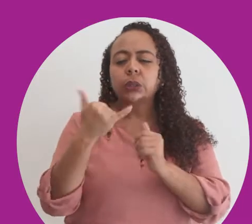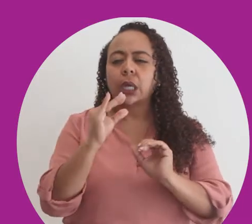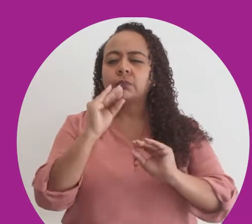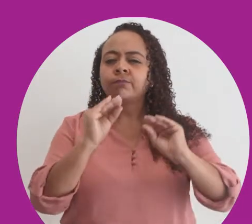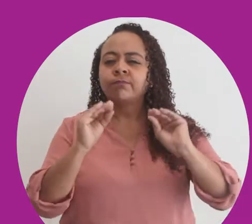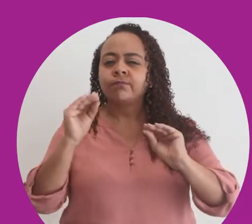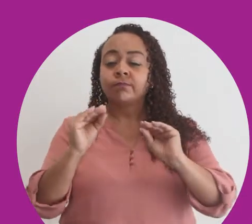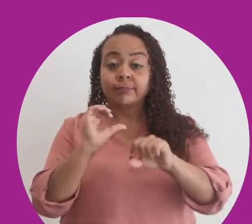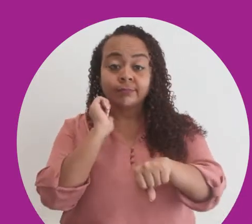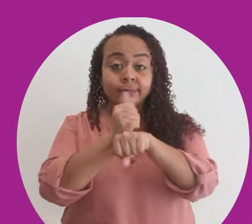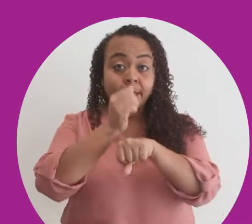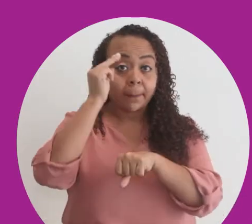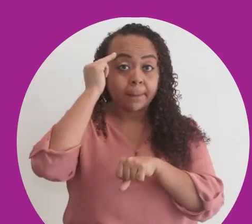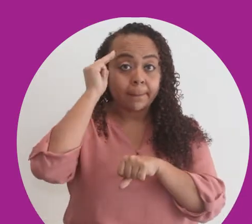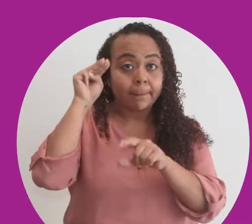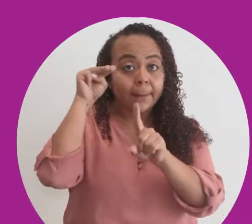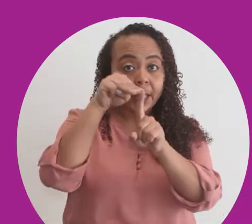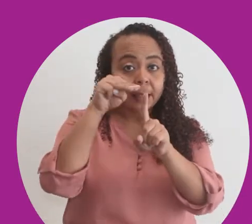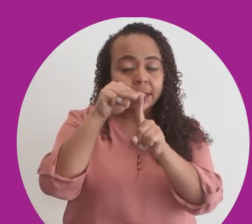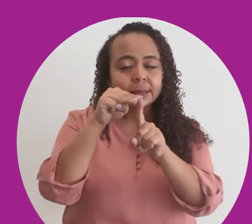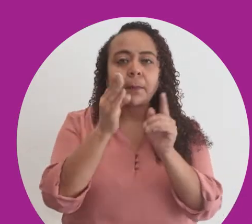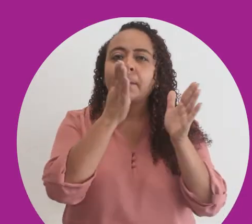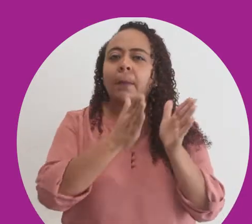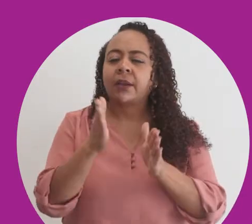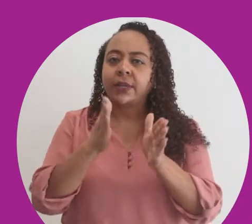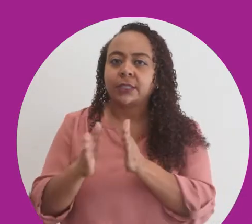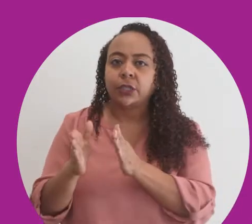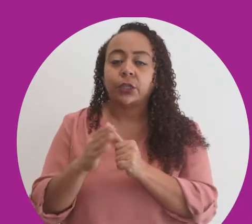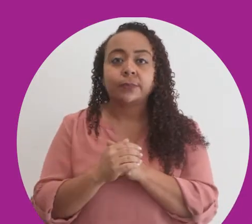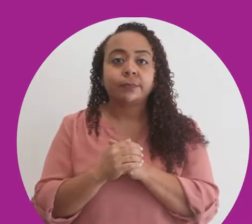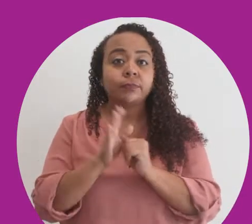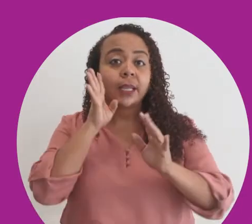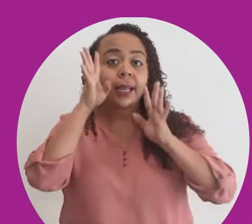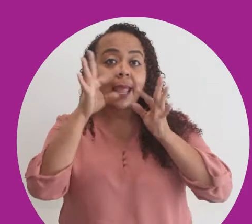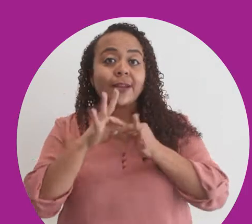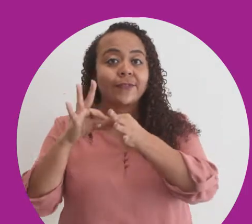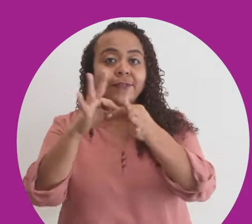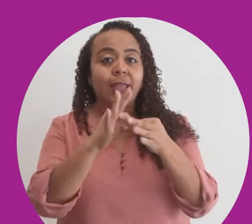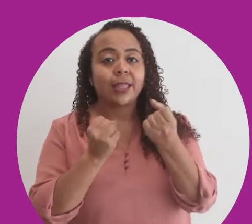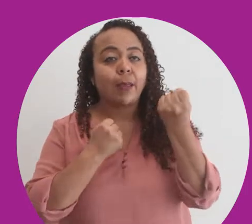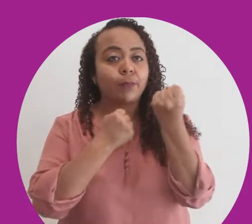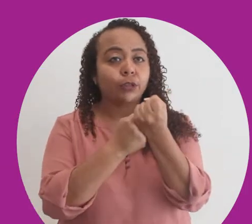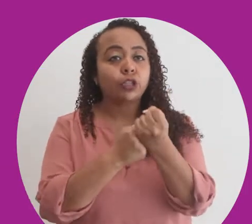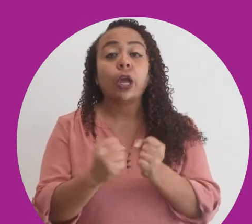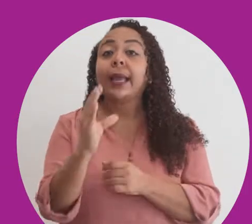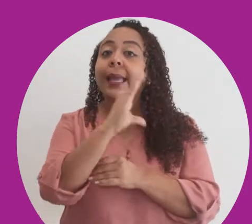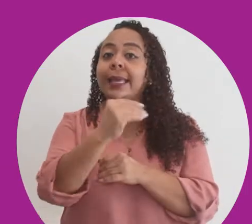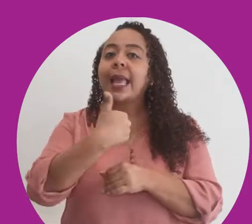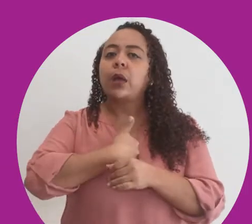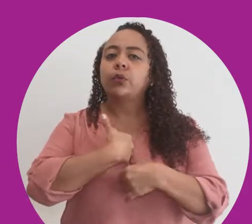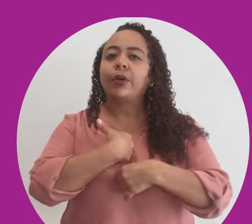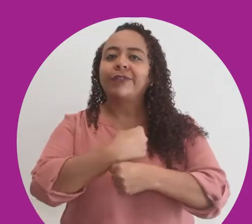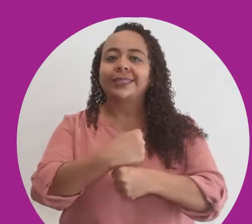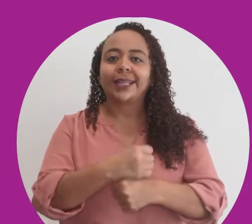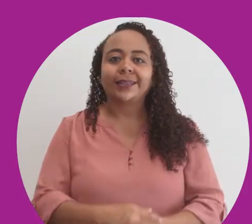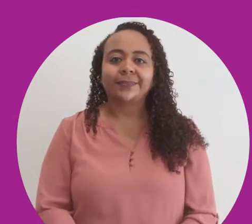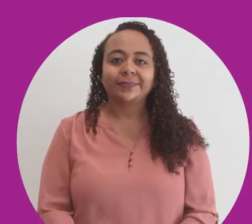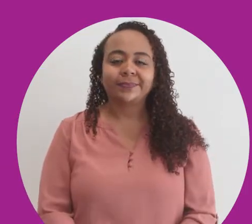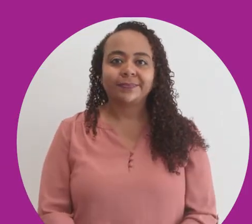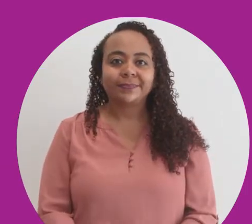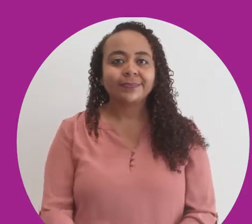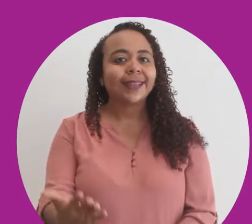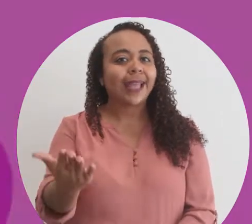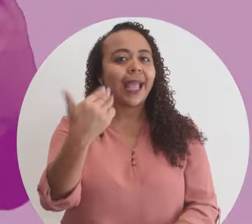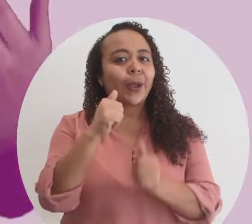calculados. Fijar metas. Planificación. Crear redes de apoyo y autoconfianza.